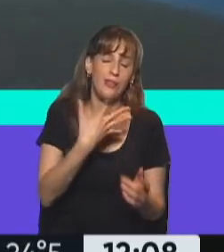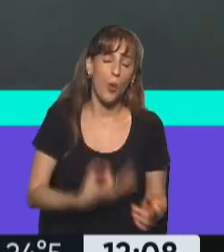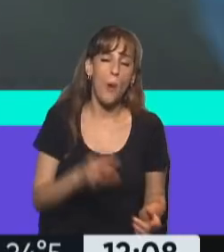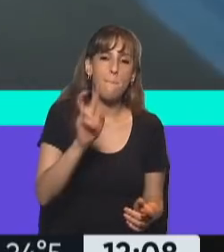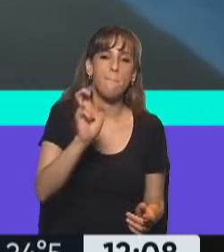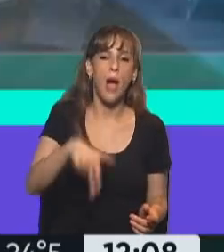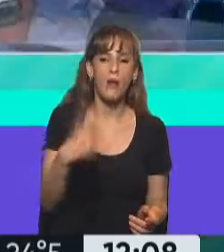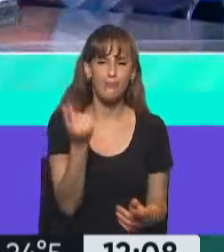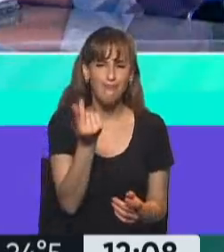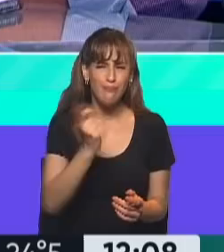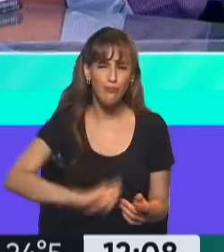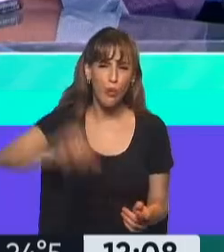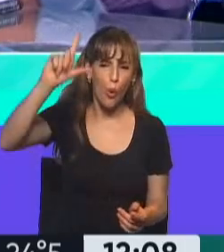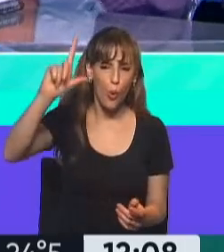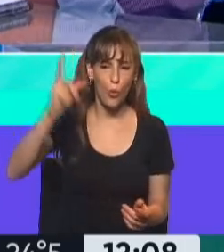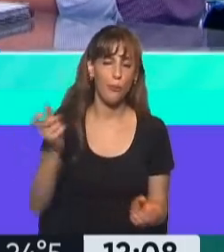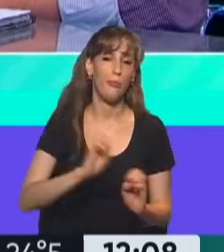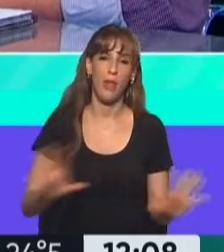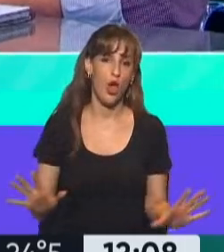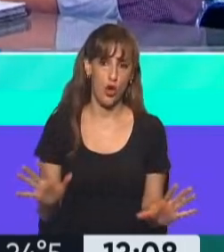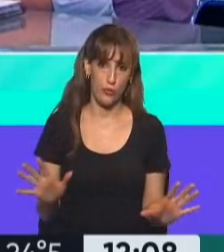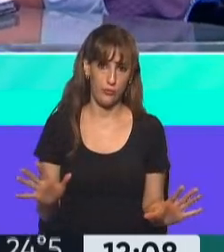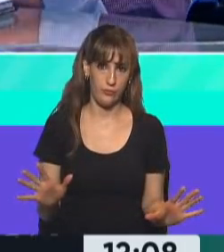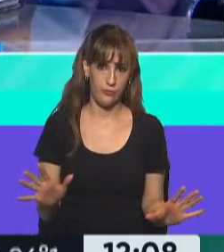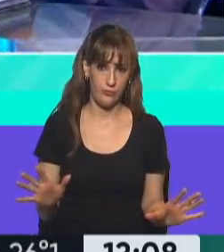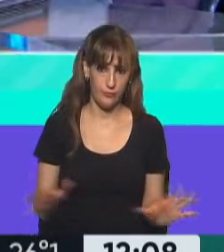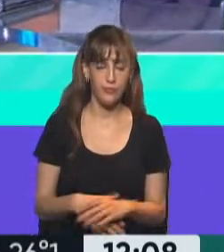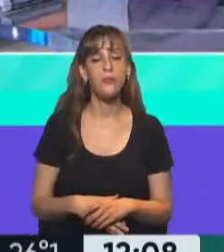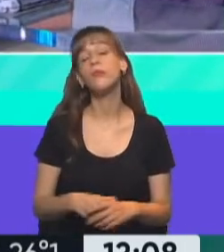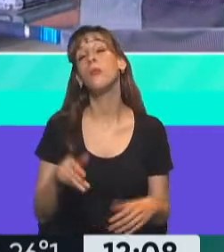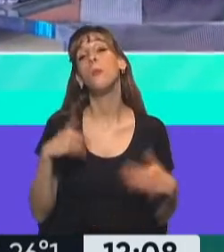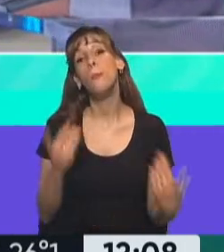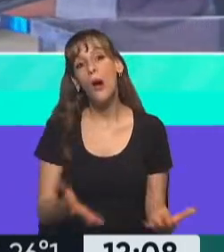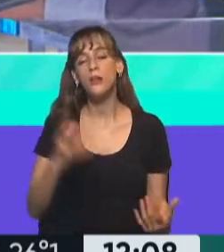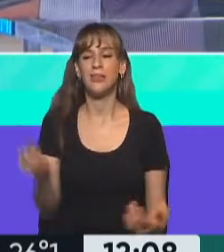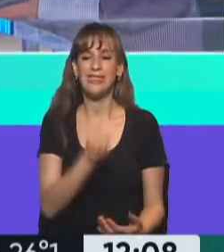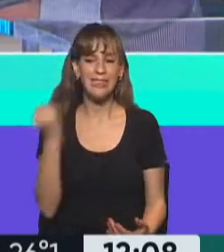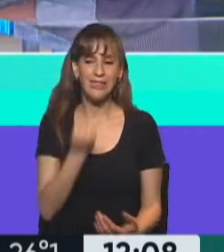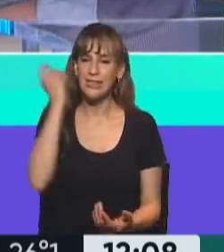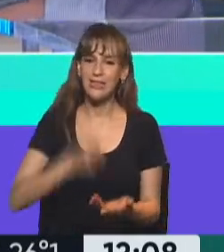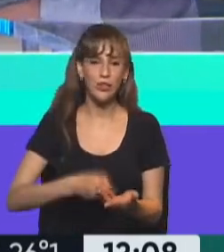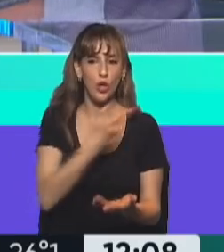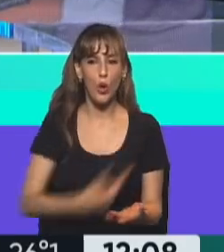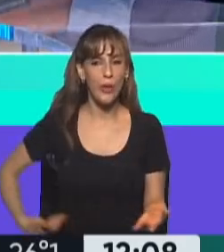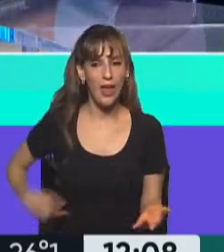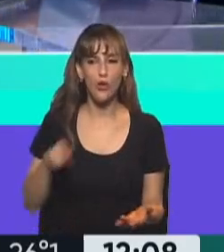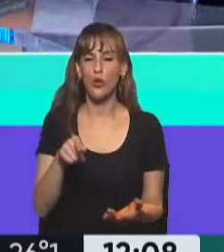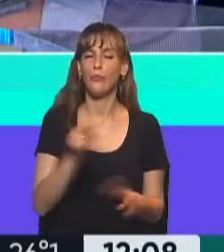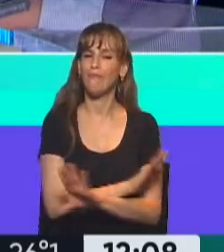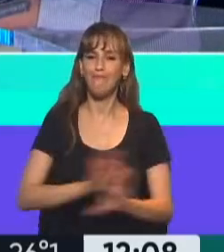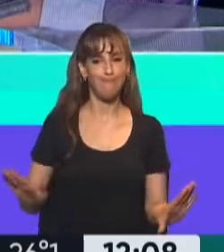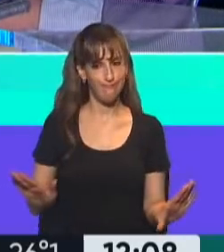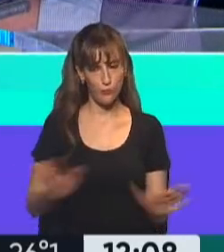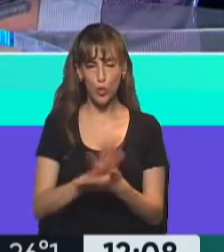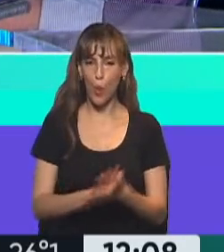solo la guerra dirá cuando termina dónde va a impactar todo esto. Por eso es muy importante la decisión del gobierno de ponerle un freno a esto. Ya